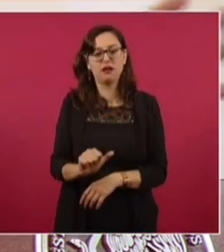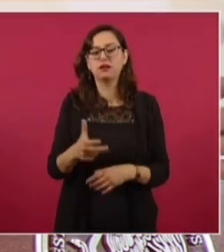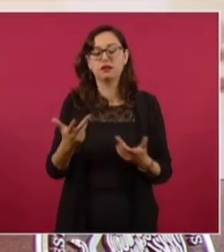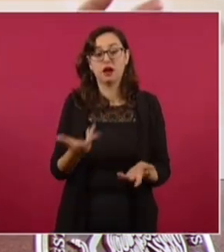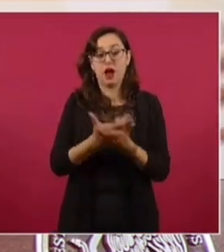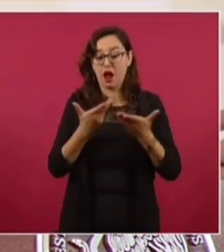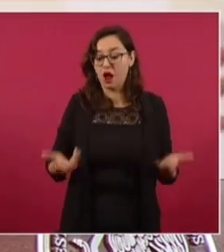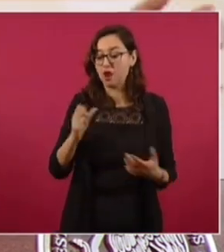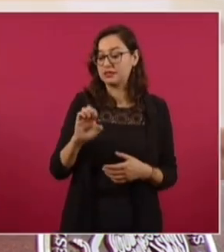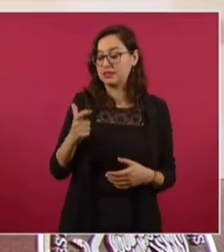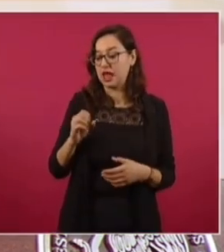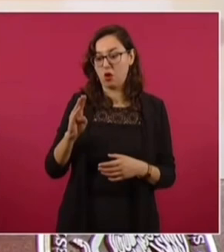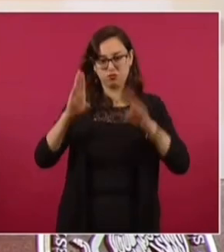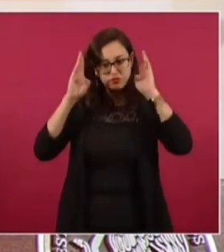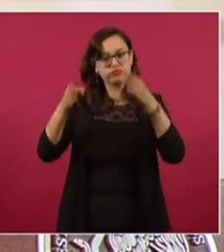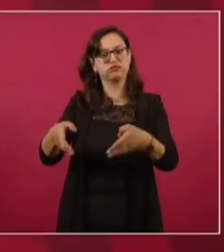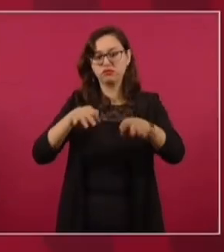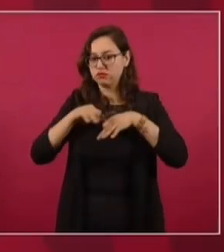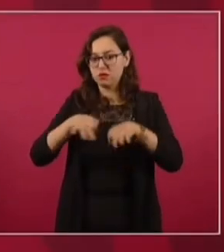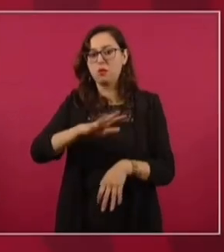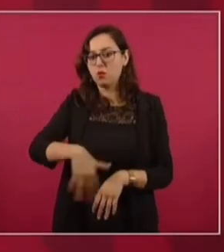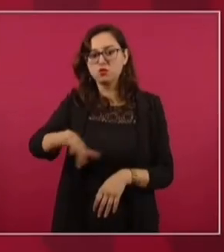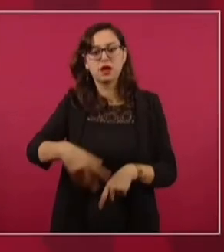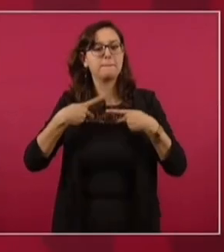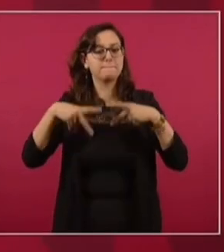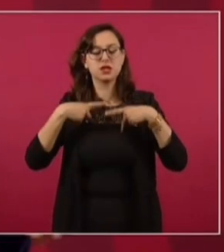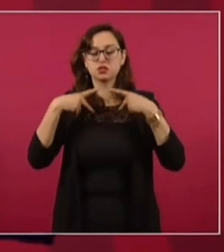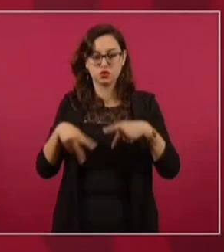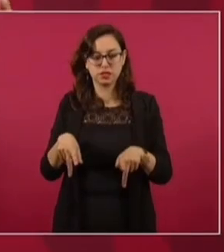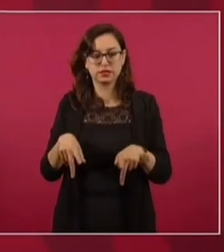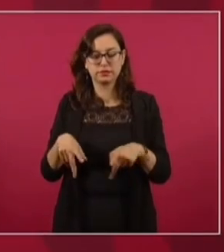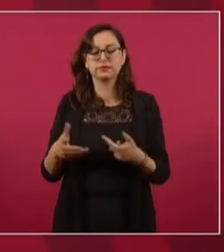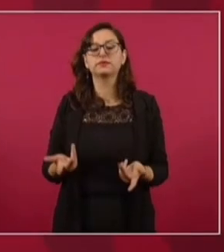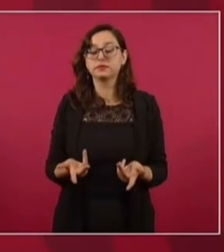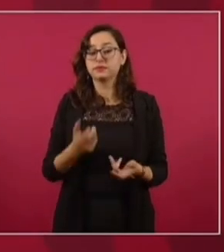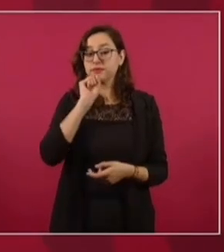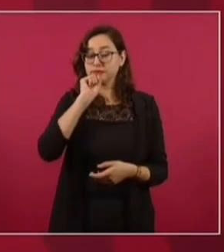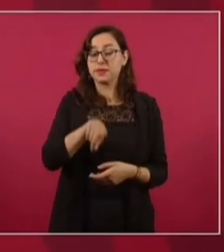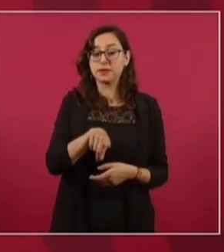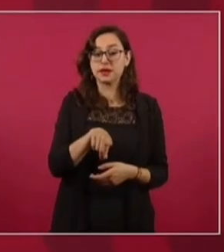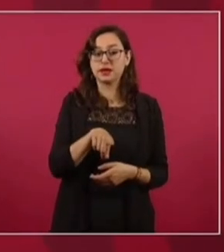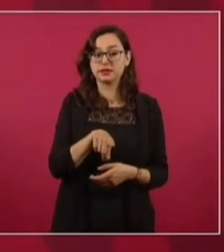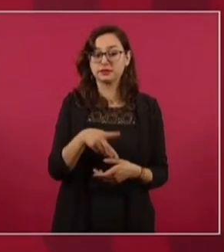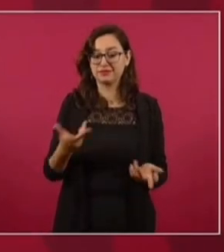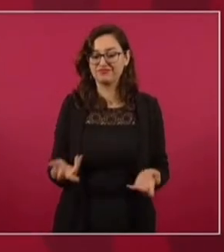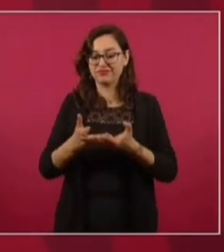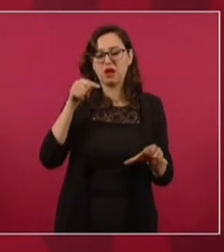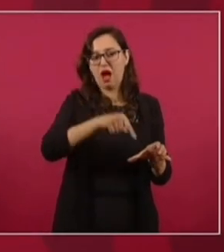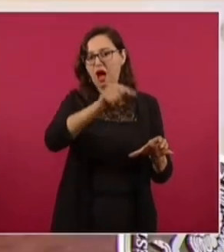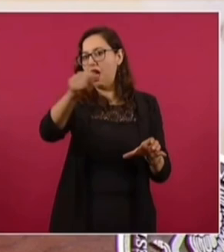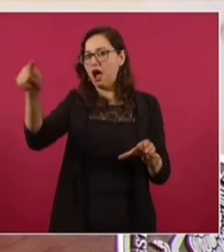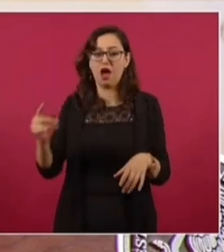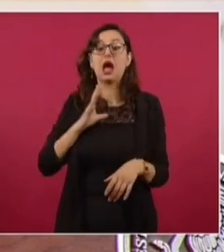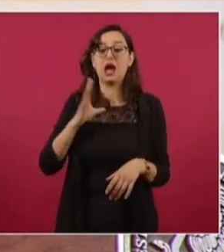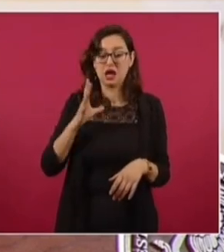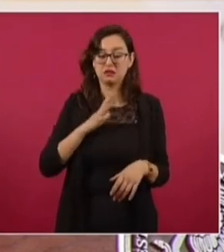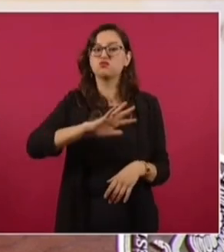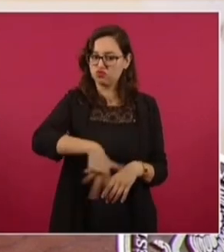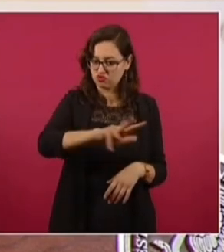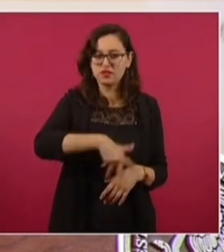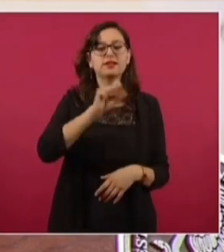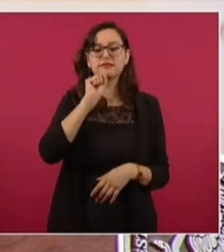Toda la Secretaría de Gobernación está dedicada a eso y a buscar fosas clandestinas. Porque